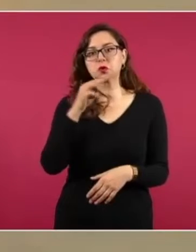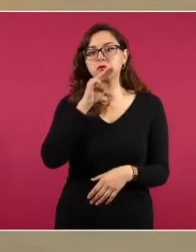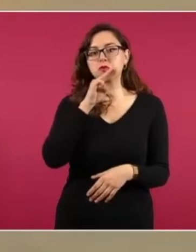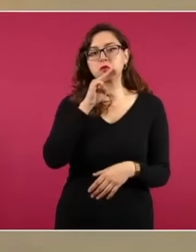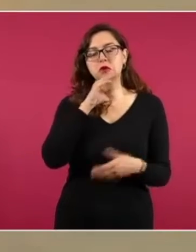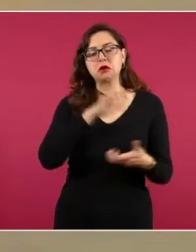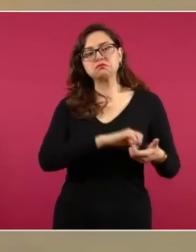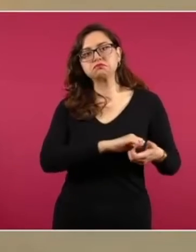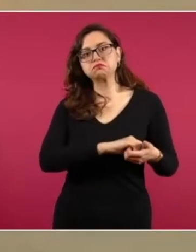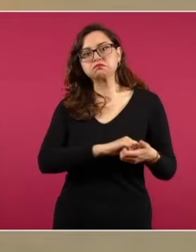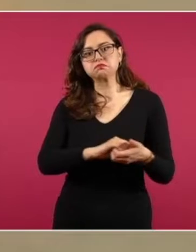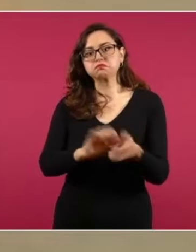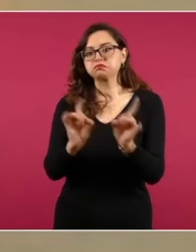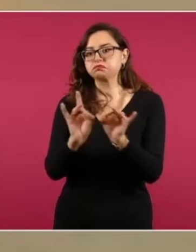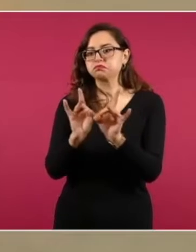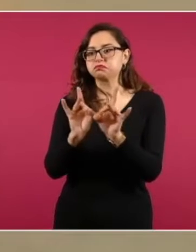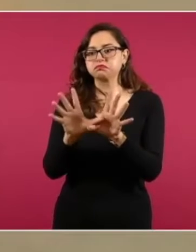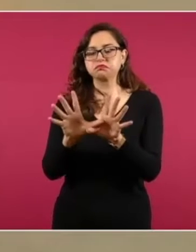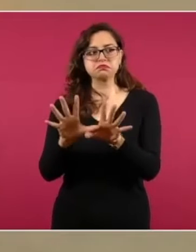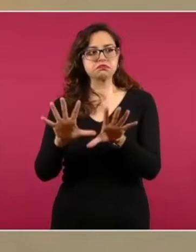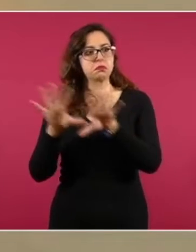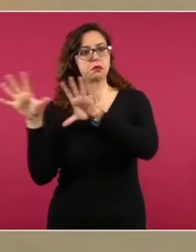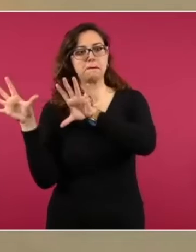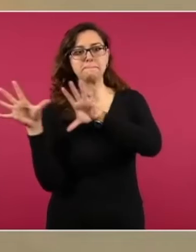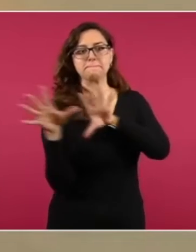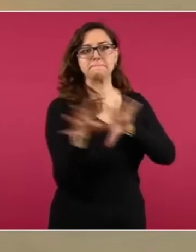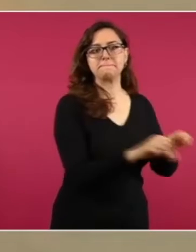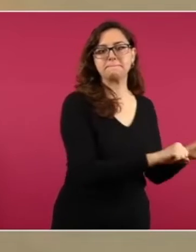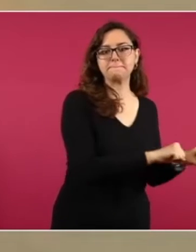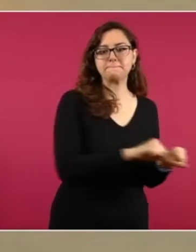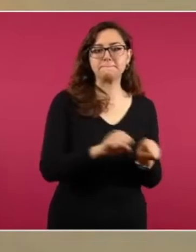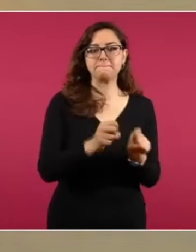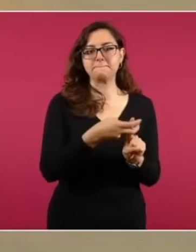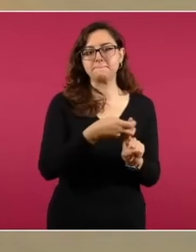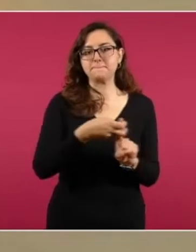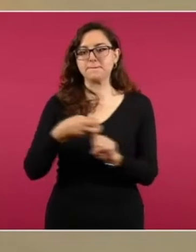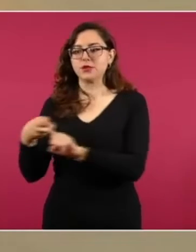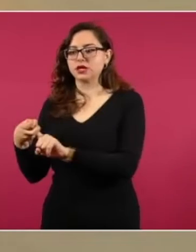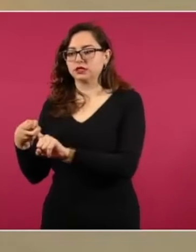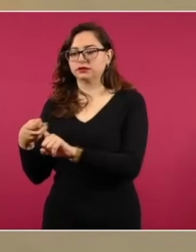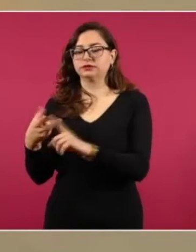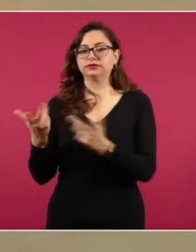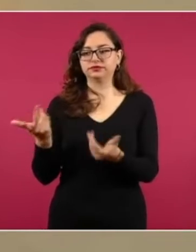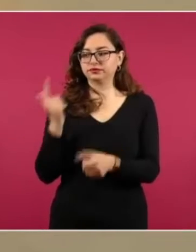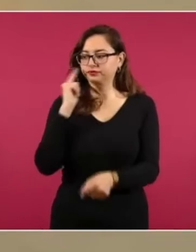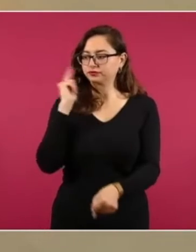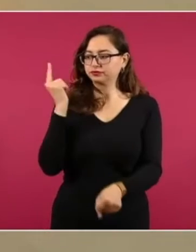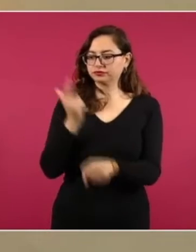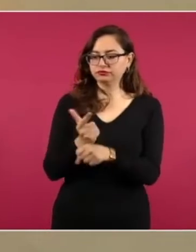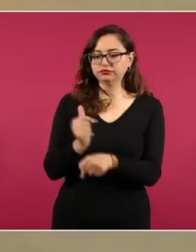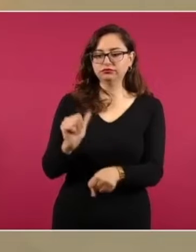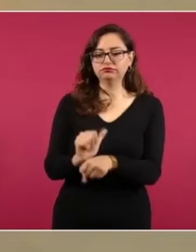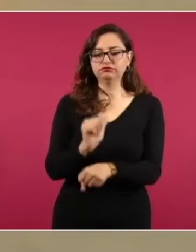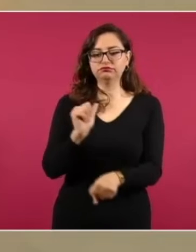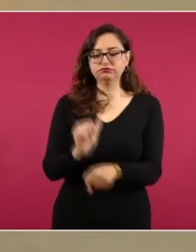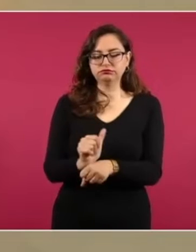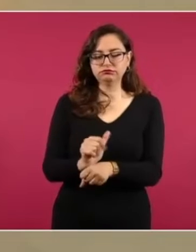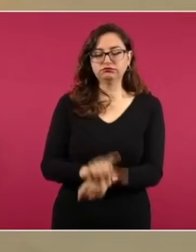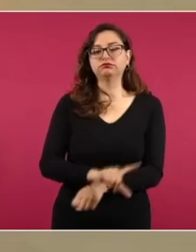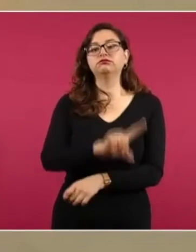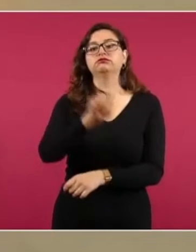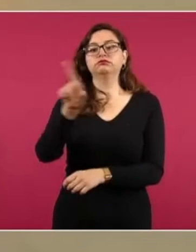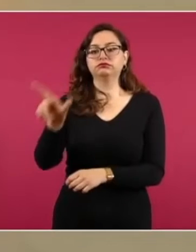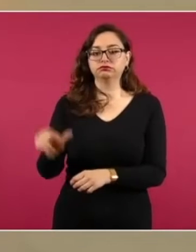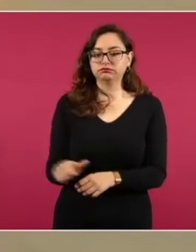su madre. Se identificó al vehículo, se hicieron diferentes acciones de inteligencia e investigación y finalmente se